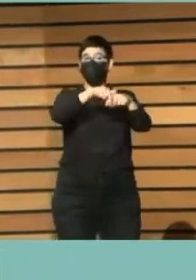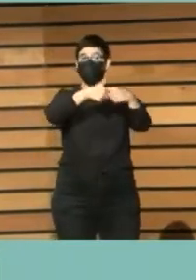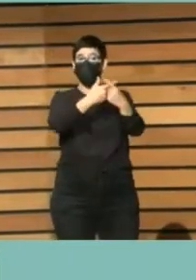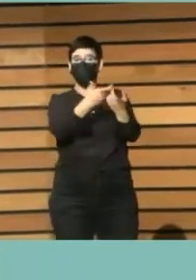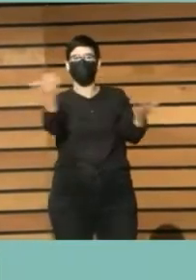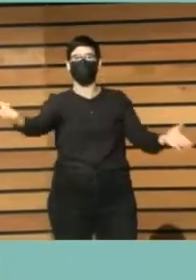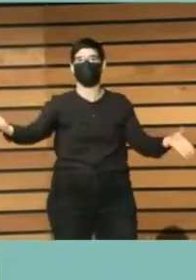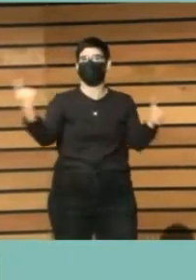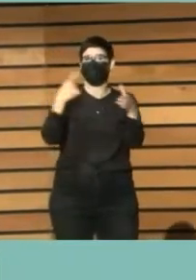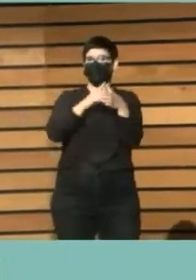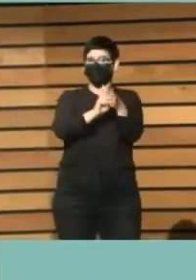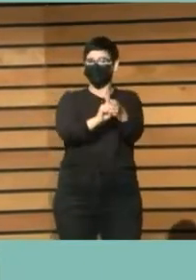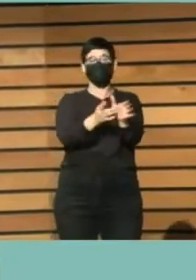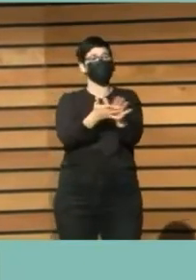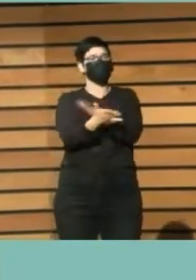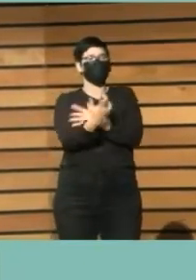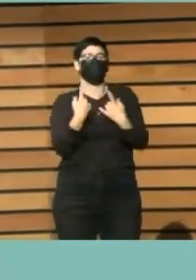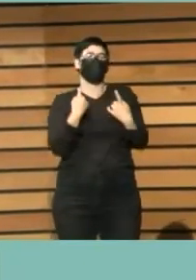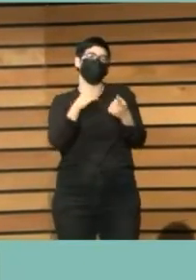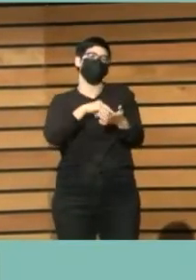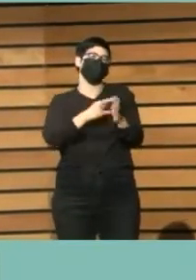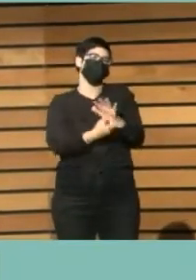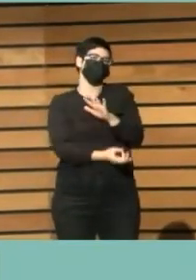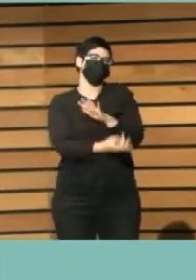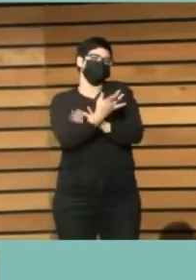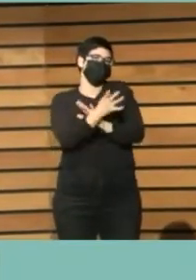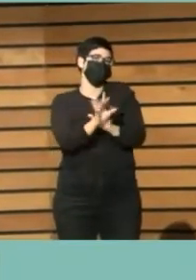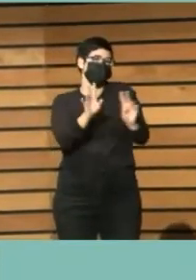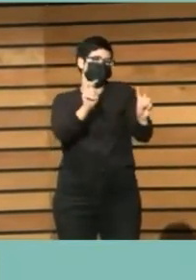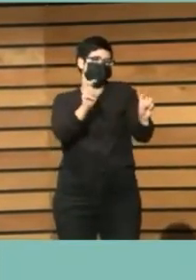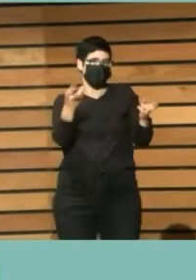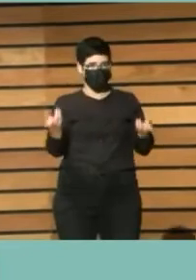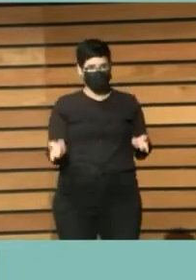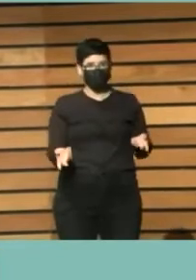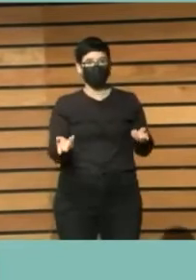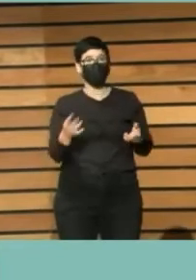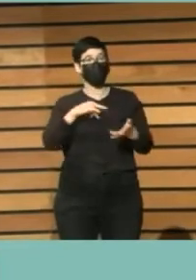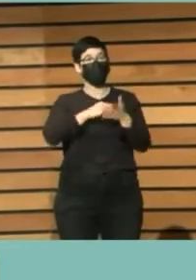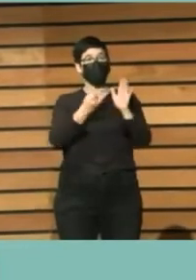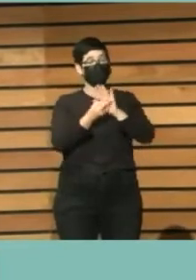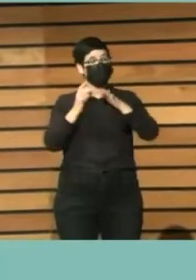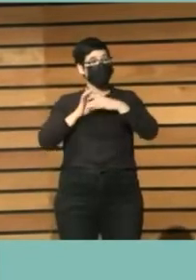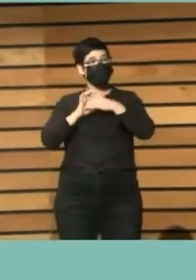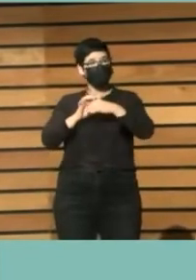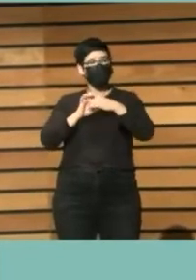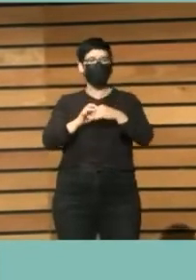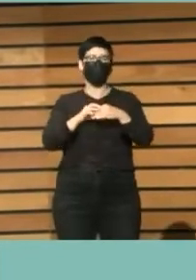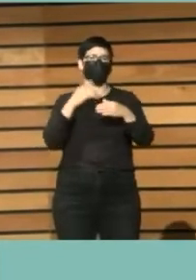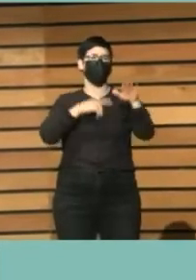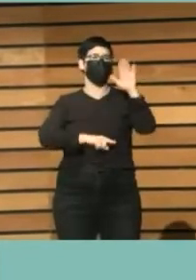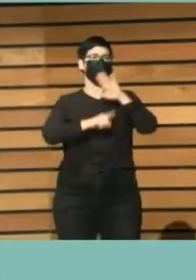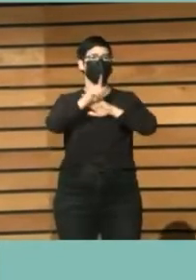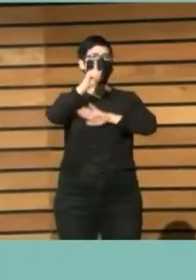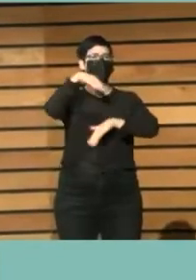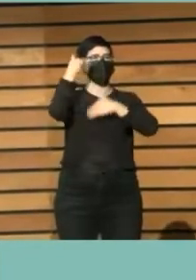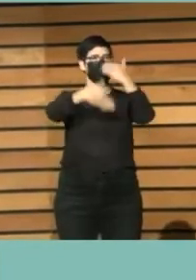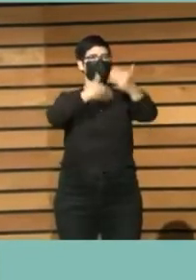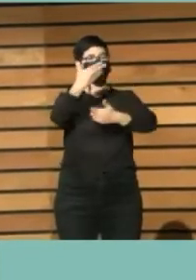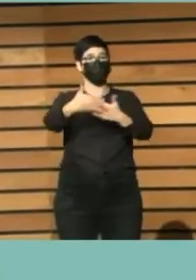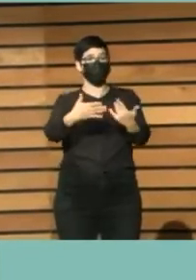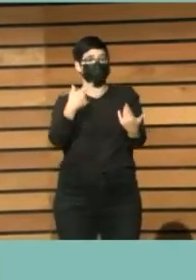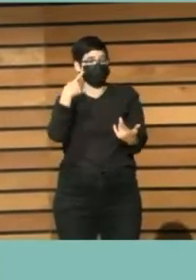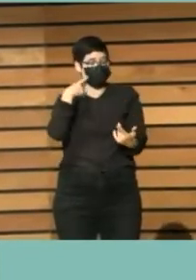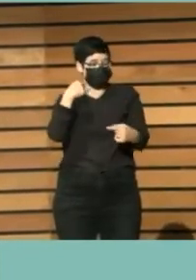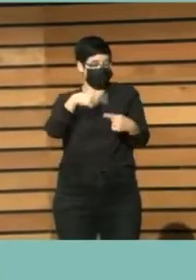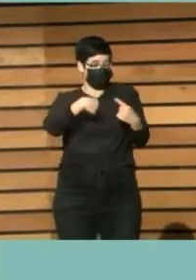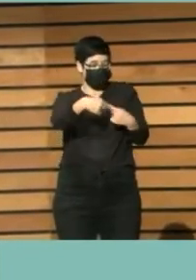necesitaba un nuevo proyecto, un proyecto que fuera en consonancia con la evolución que tenemos en lo cotidiano y que